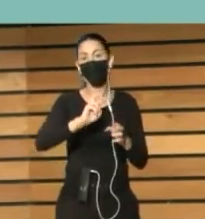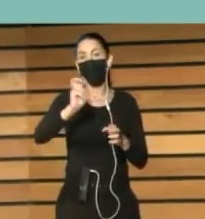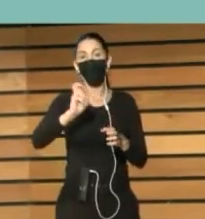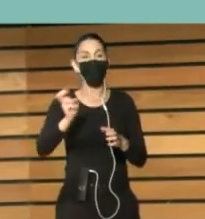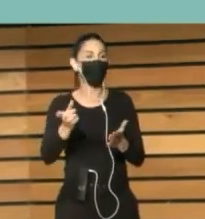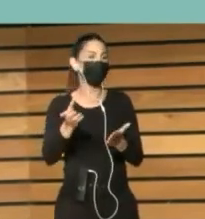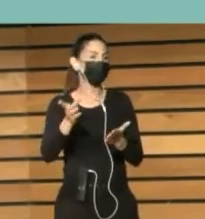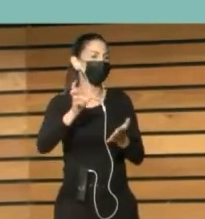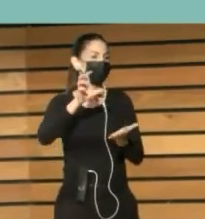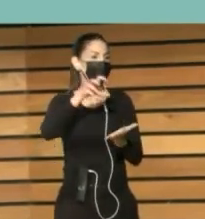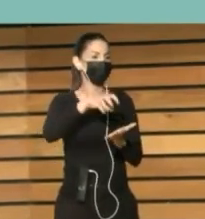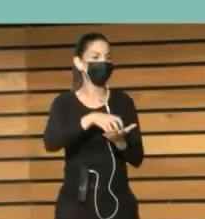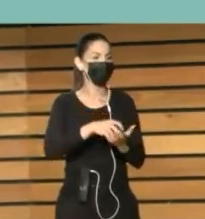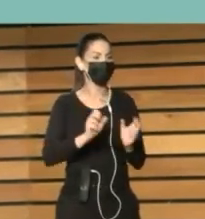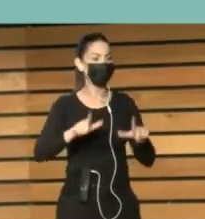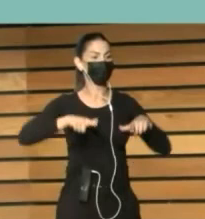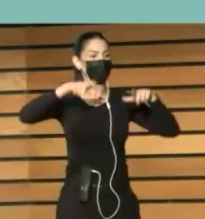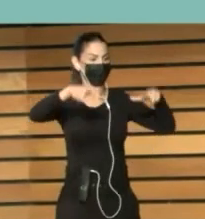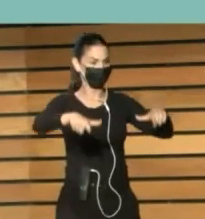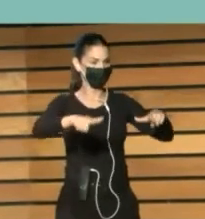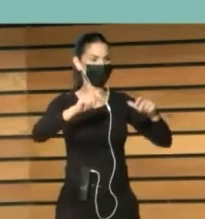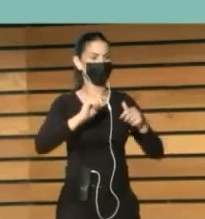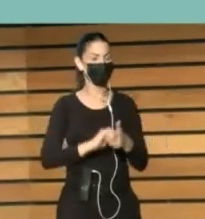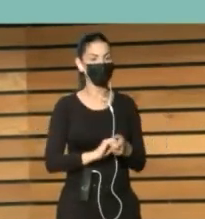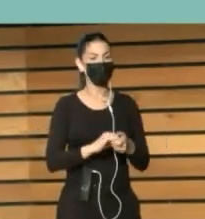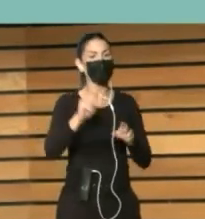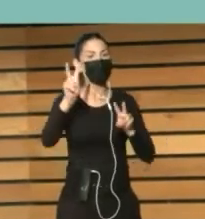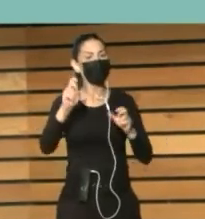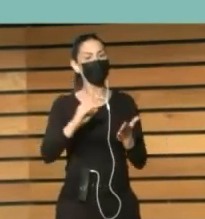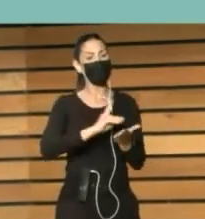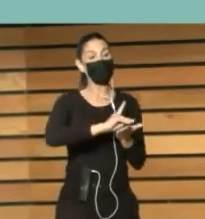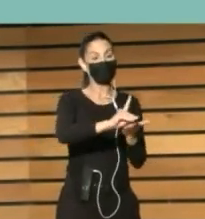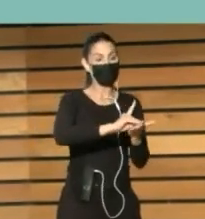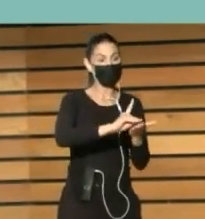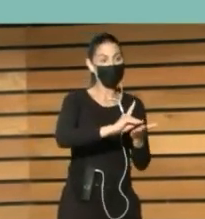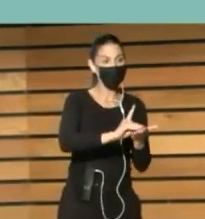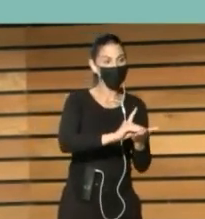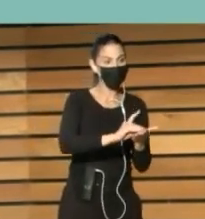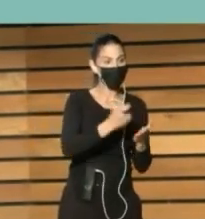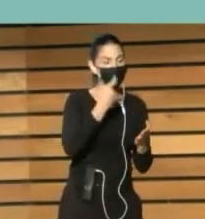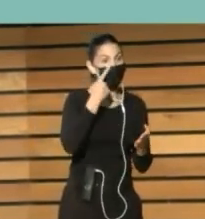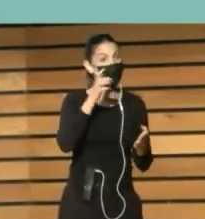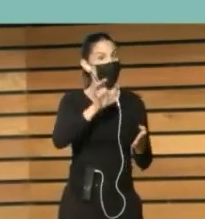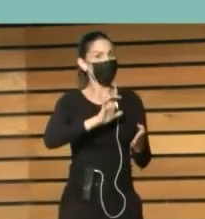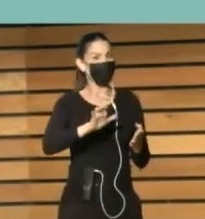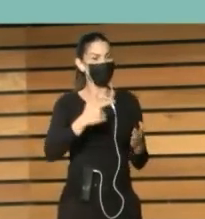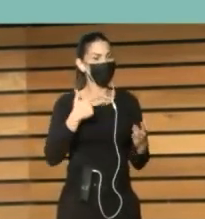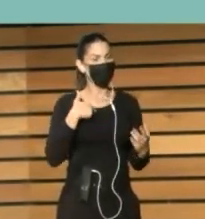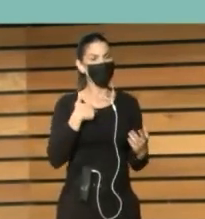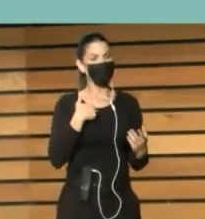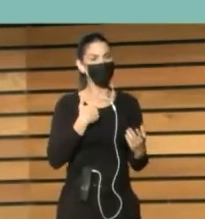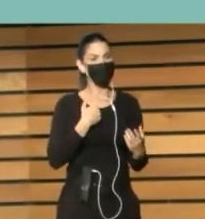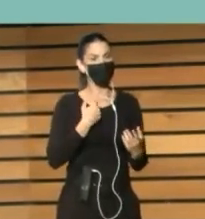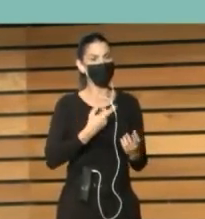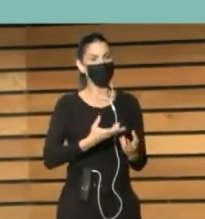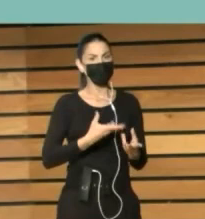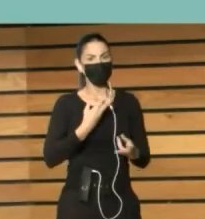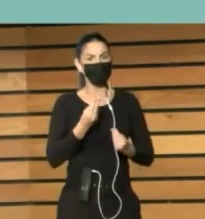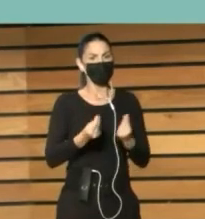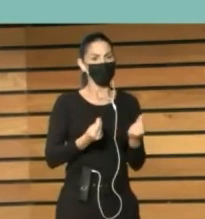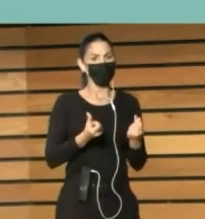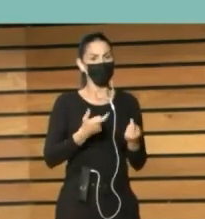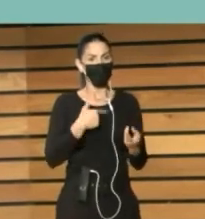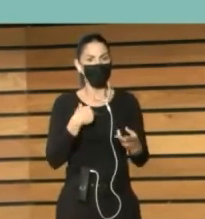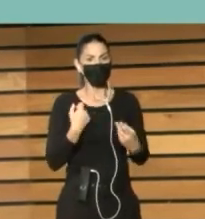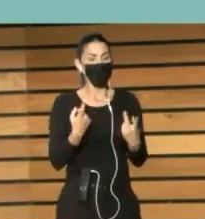Por lo tanto Puedo decir Que la digitalización Parecía generar La necesidad Y la demanda